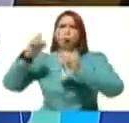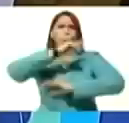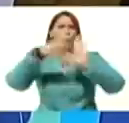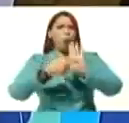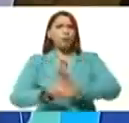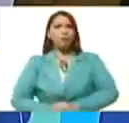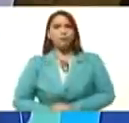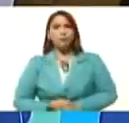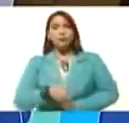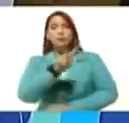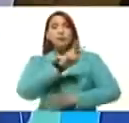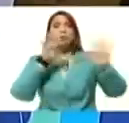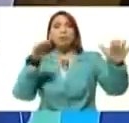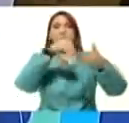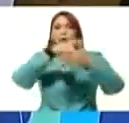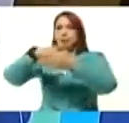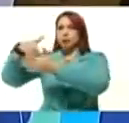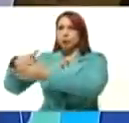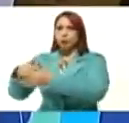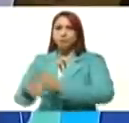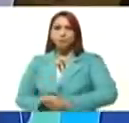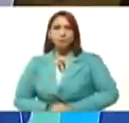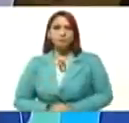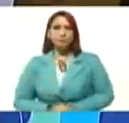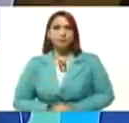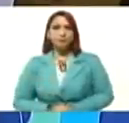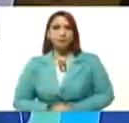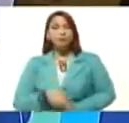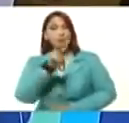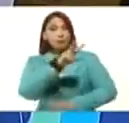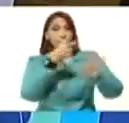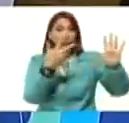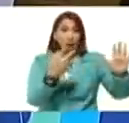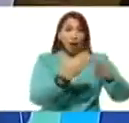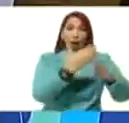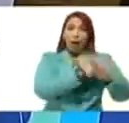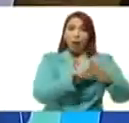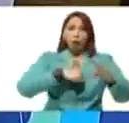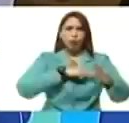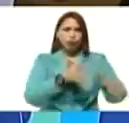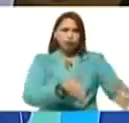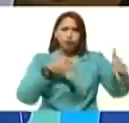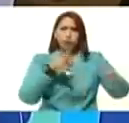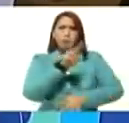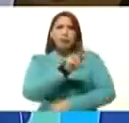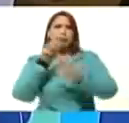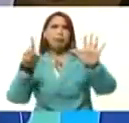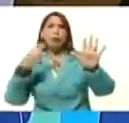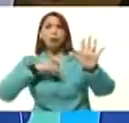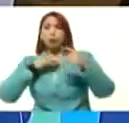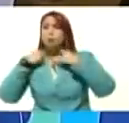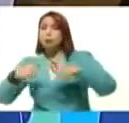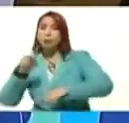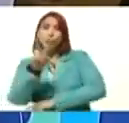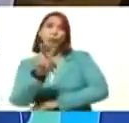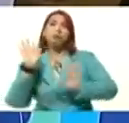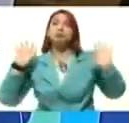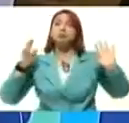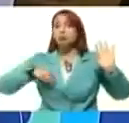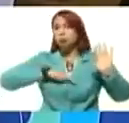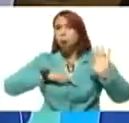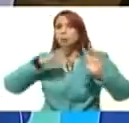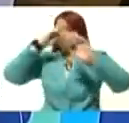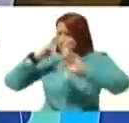29 elecciones. De las 28 anteriores hemos ganado 26 y hemos perdido dos y las hemos